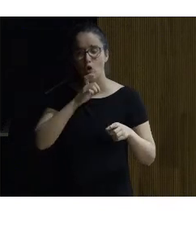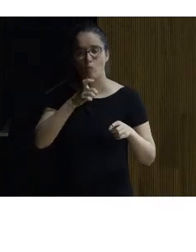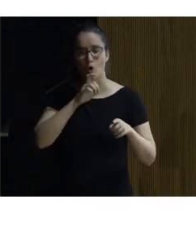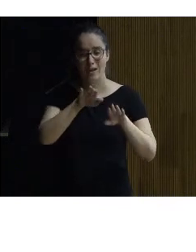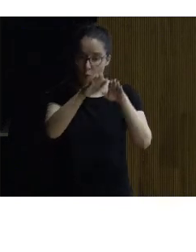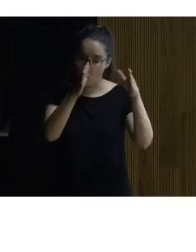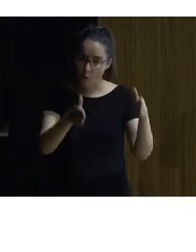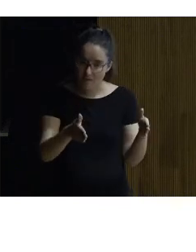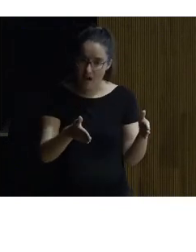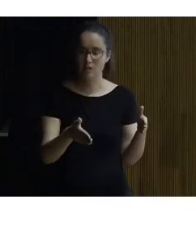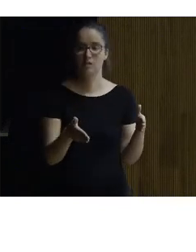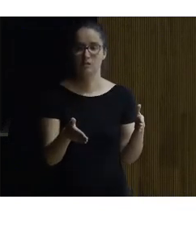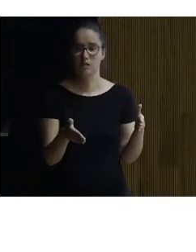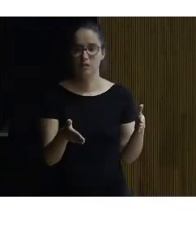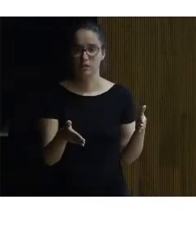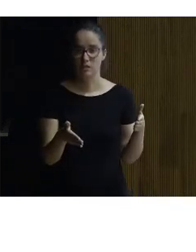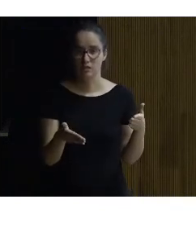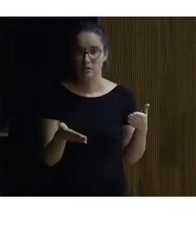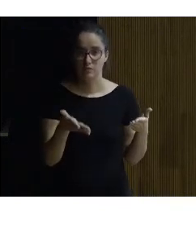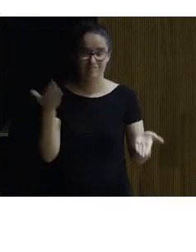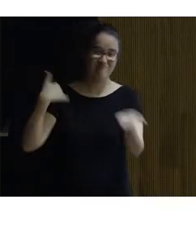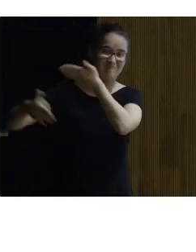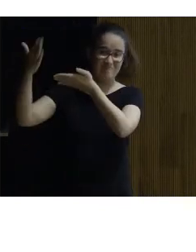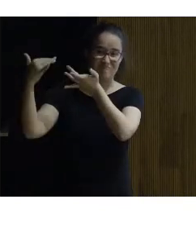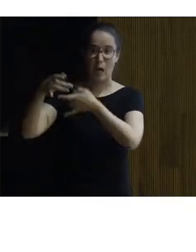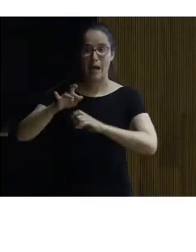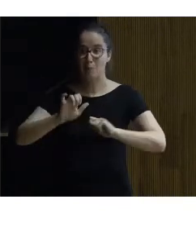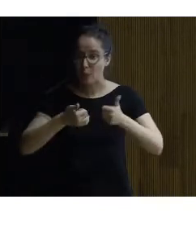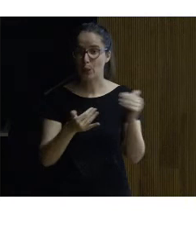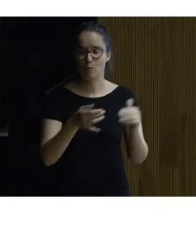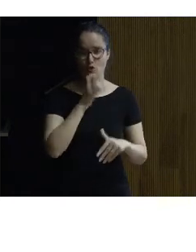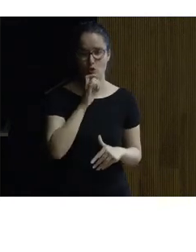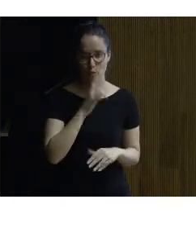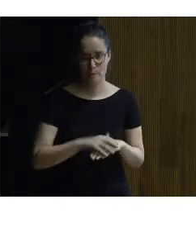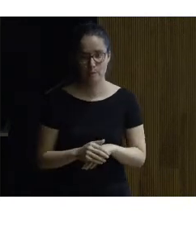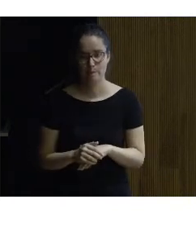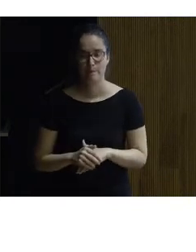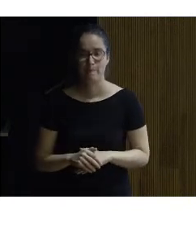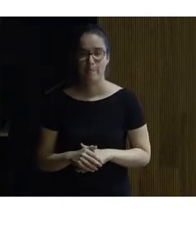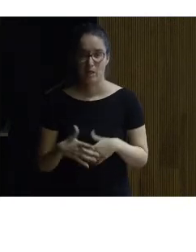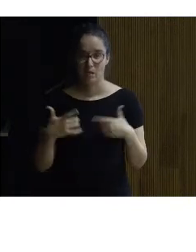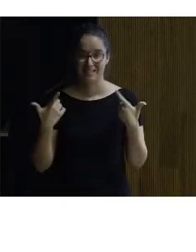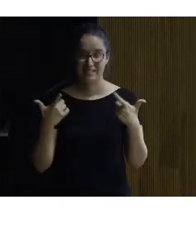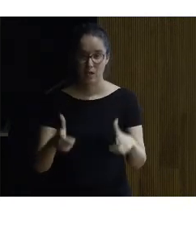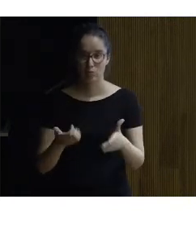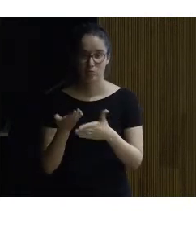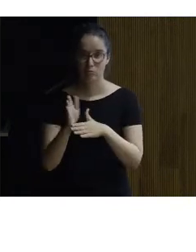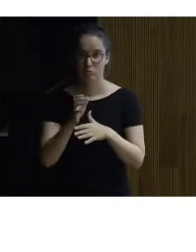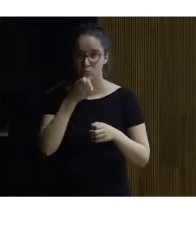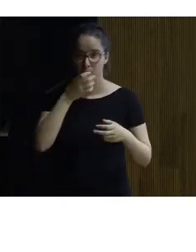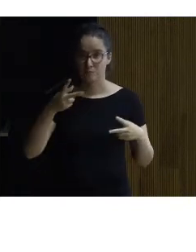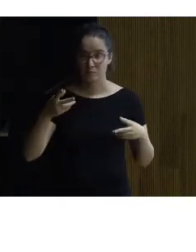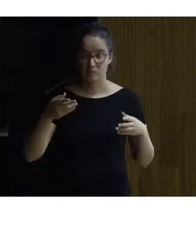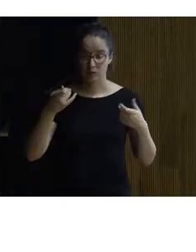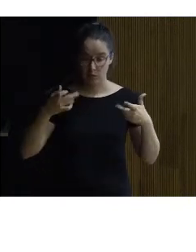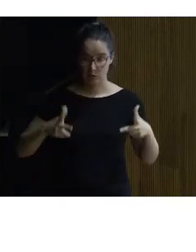estancia en origen la sección muestra bien lo que he comentado